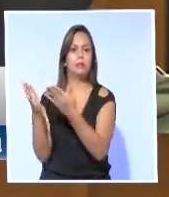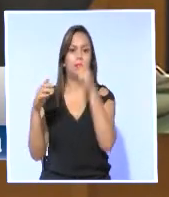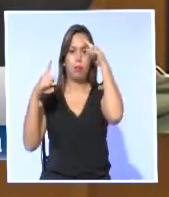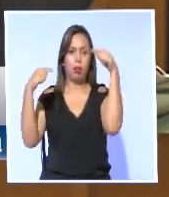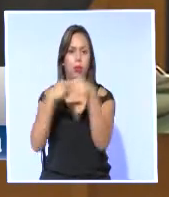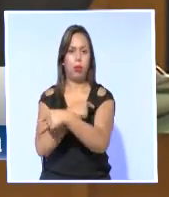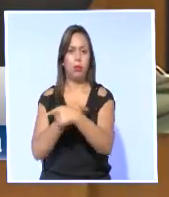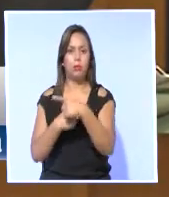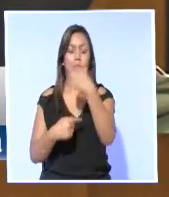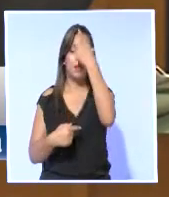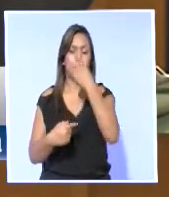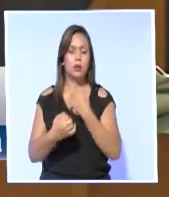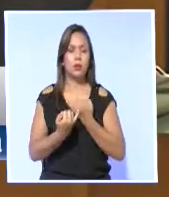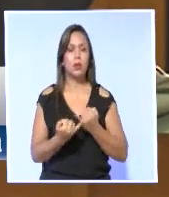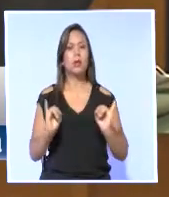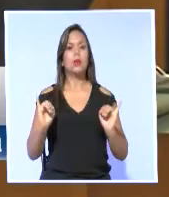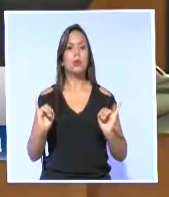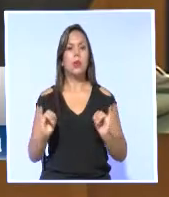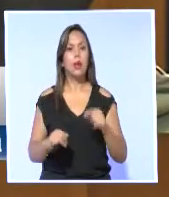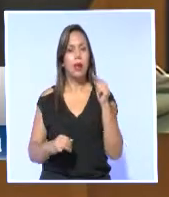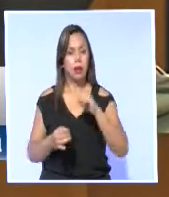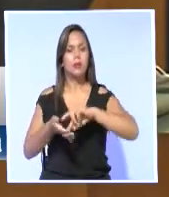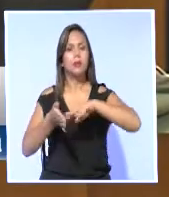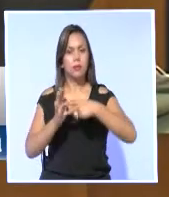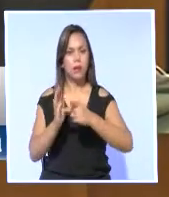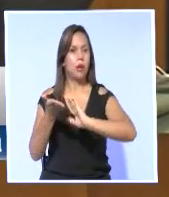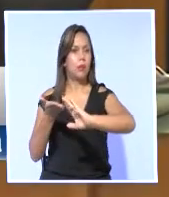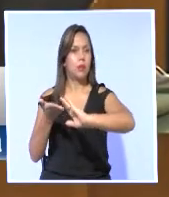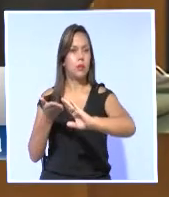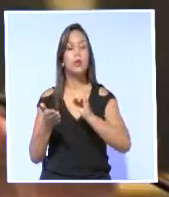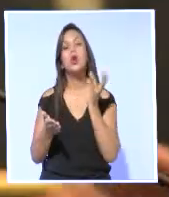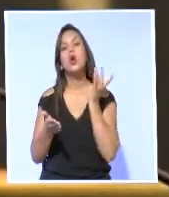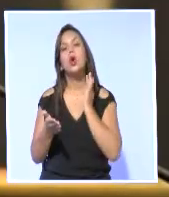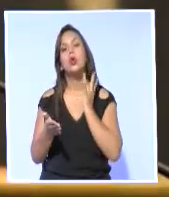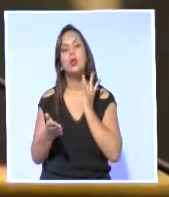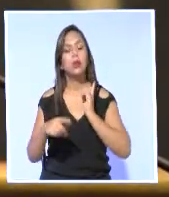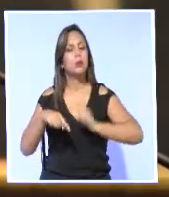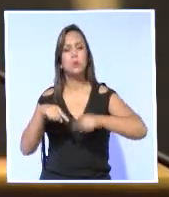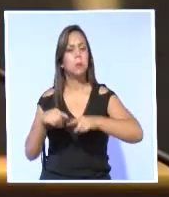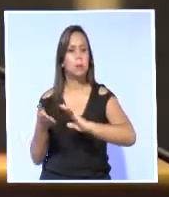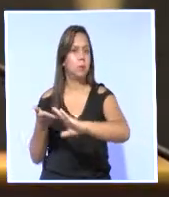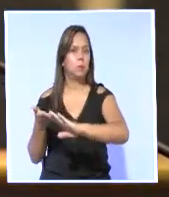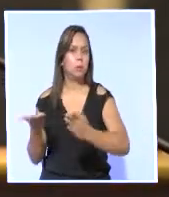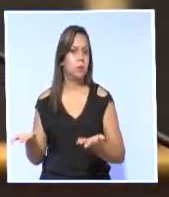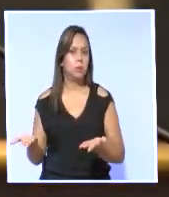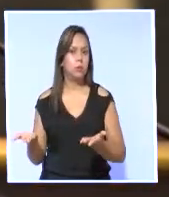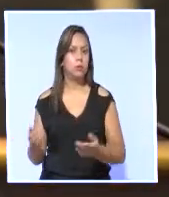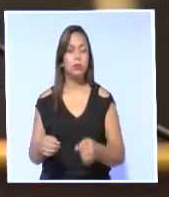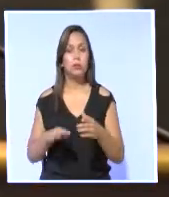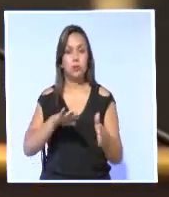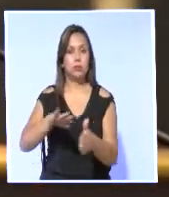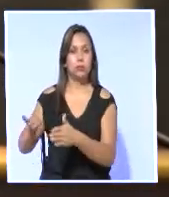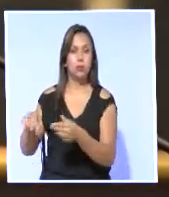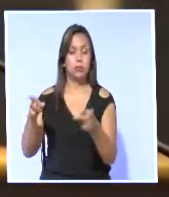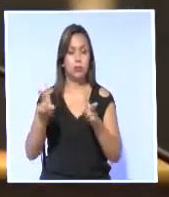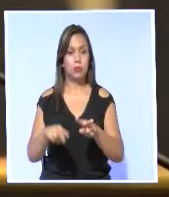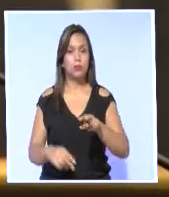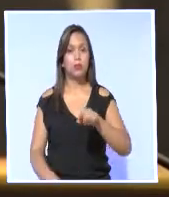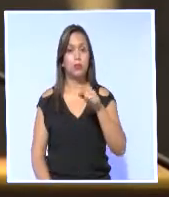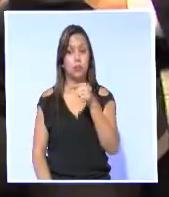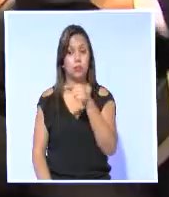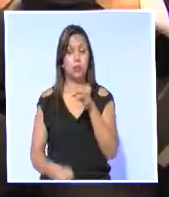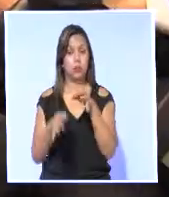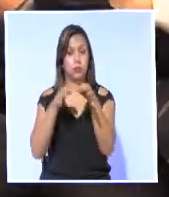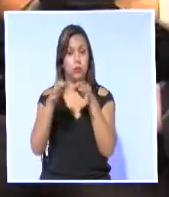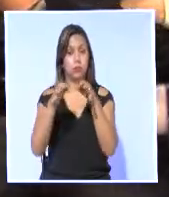expresa. A eso se le llama error grosero de derecho. En esta primera intervención, Gustavo Yalc invirtió más de 60